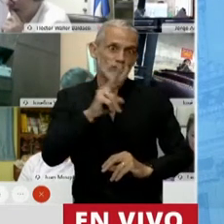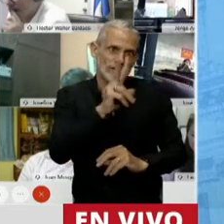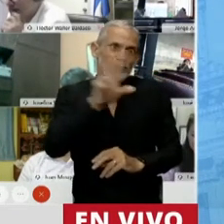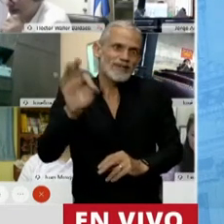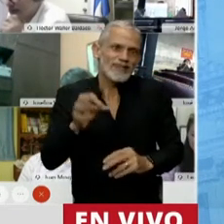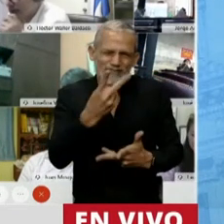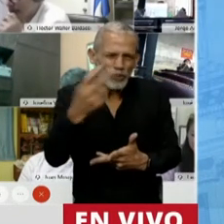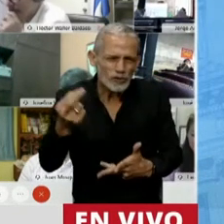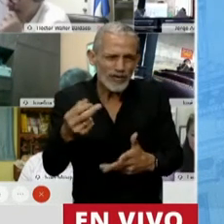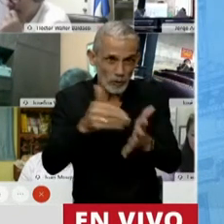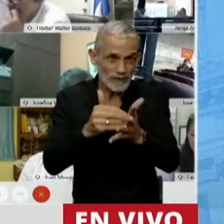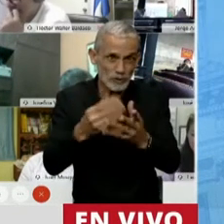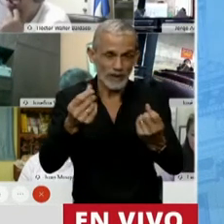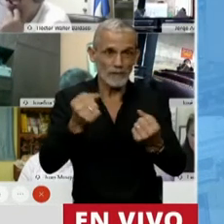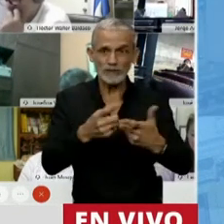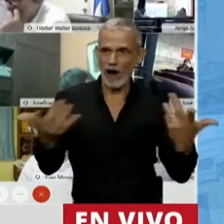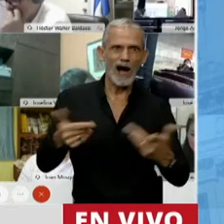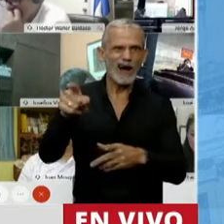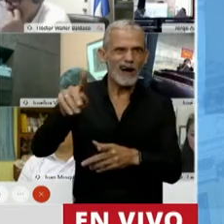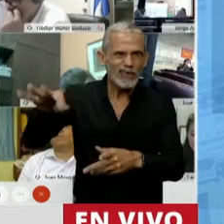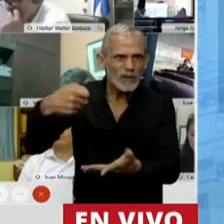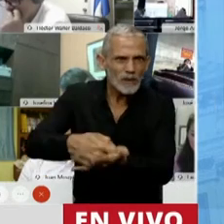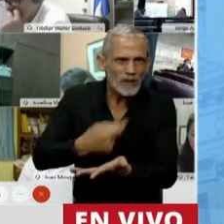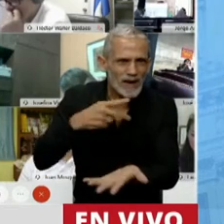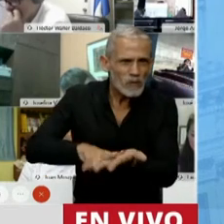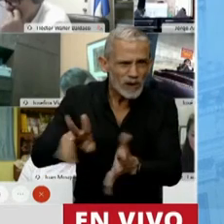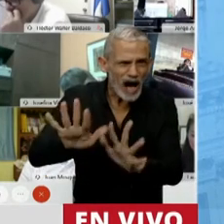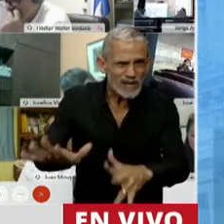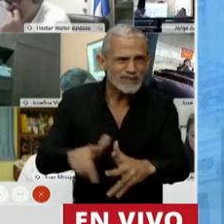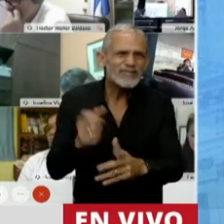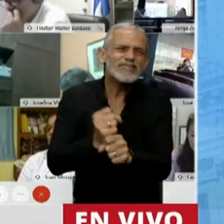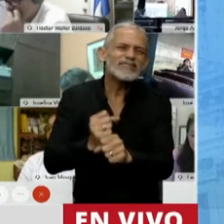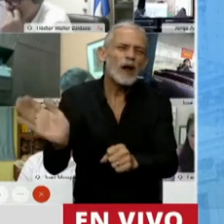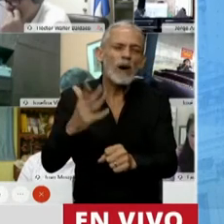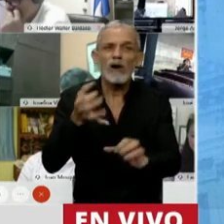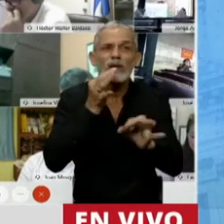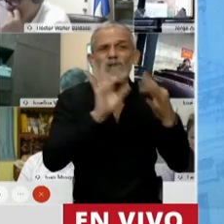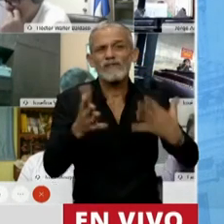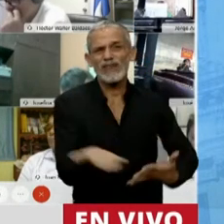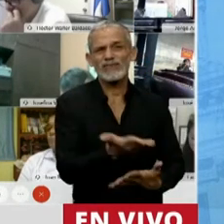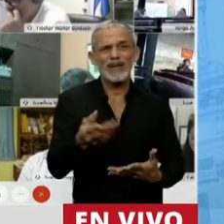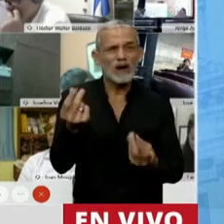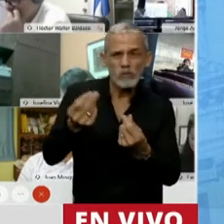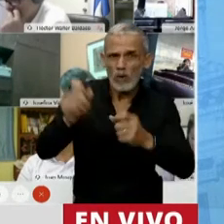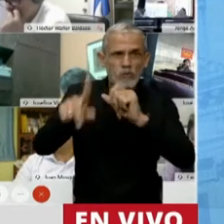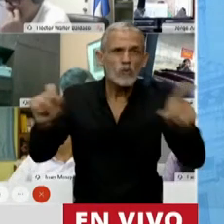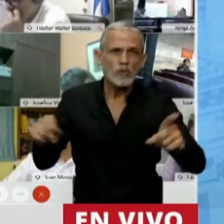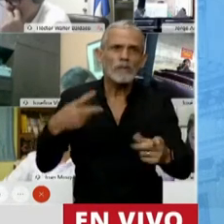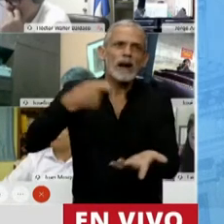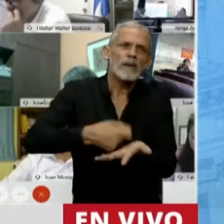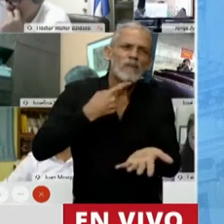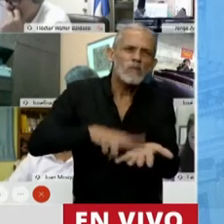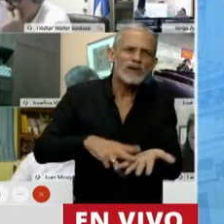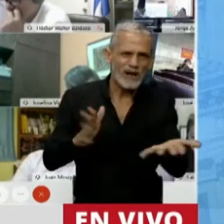de pesos. Si queda como uno de los que tiene que pagar este impuesto, va a tener que vender capital para pagar este